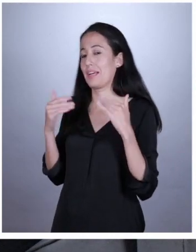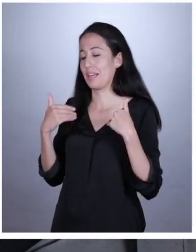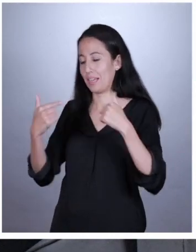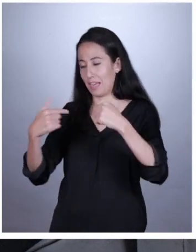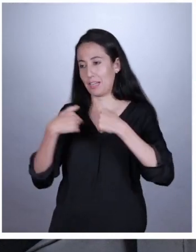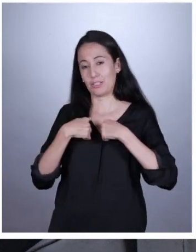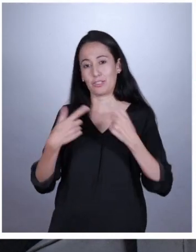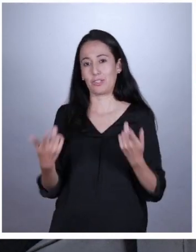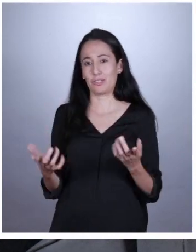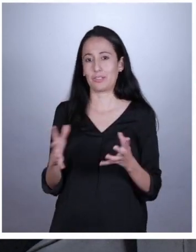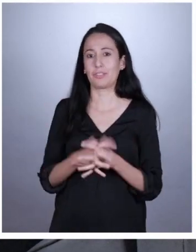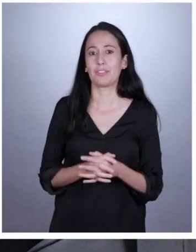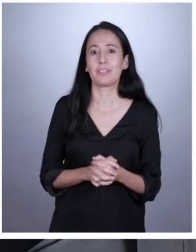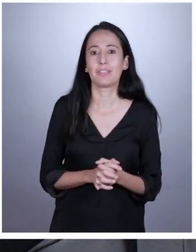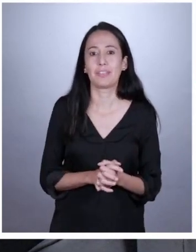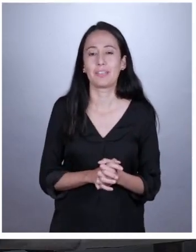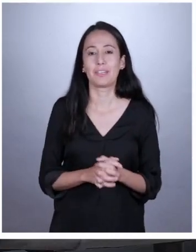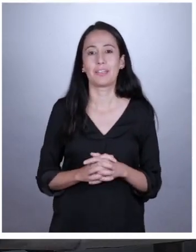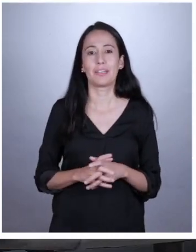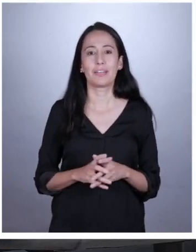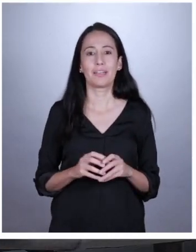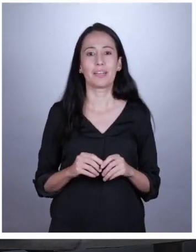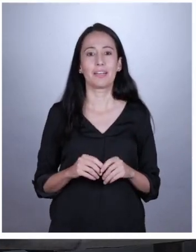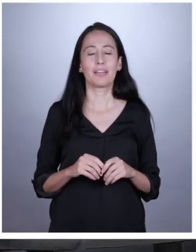si no supieras que la otra candidata soy yo.